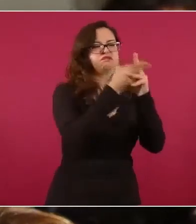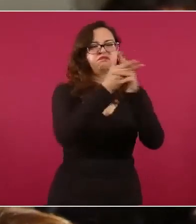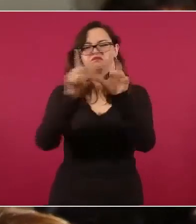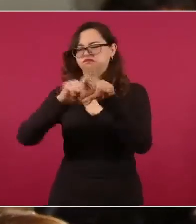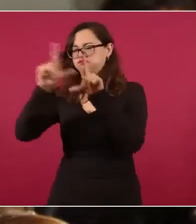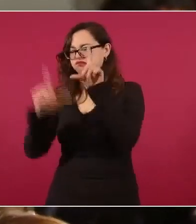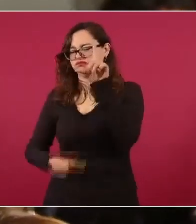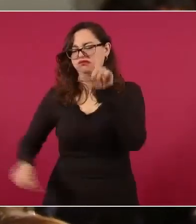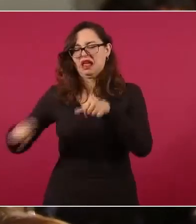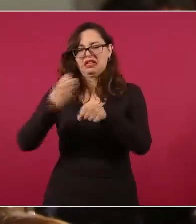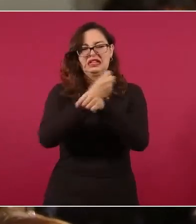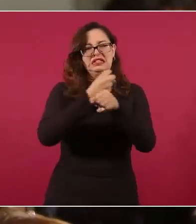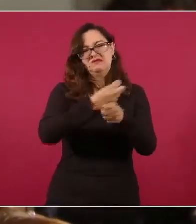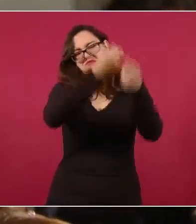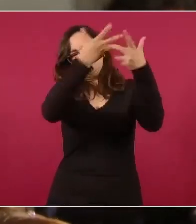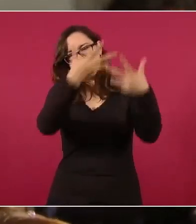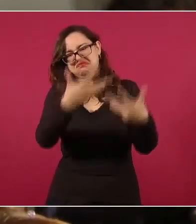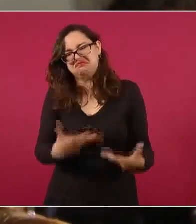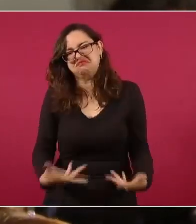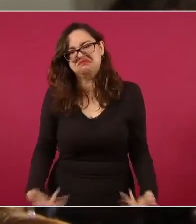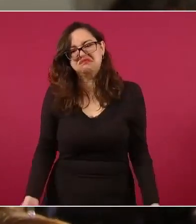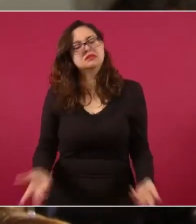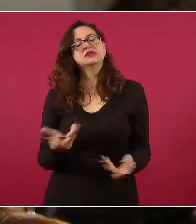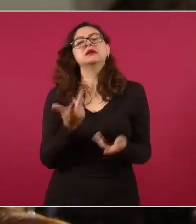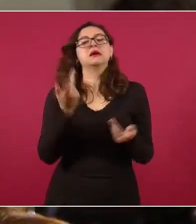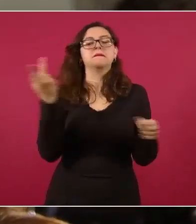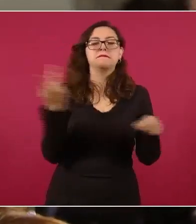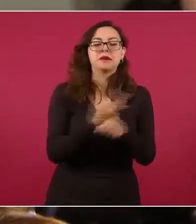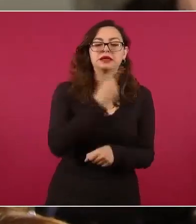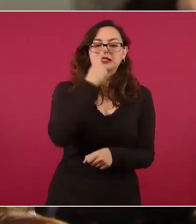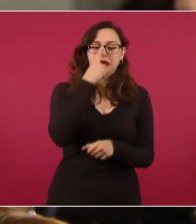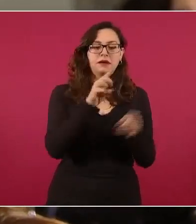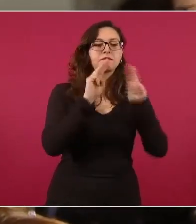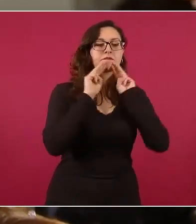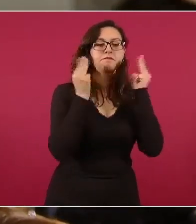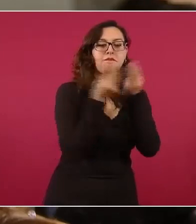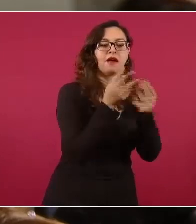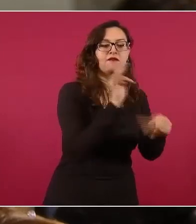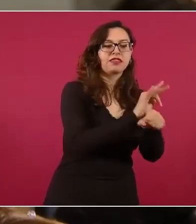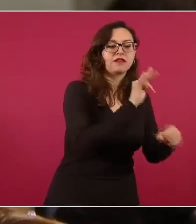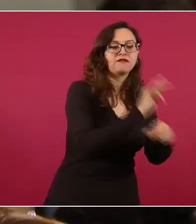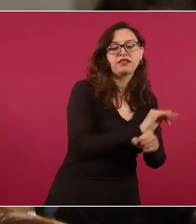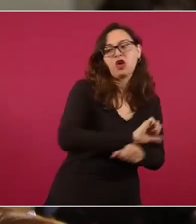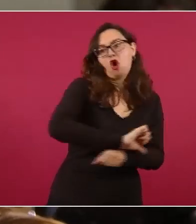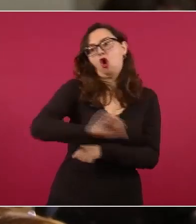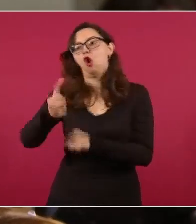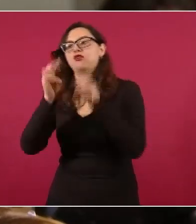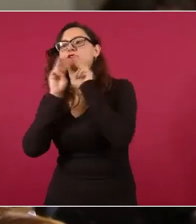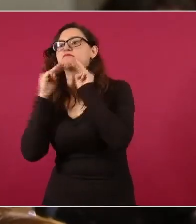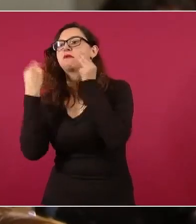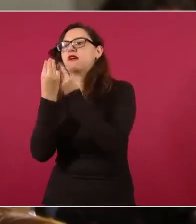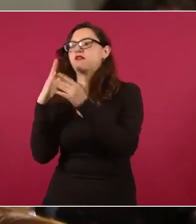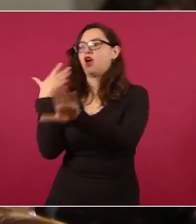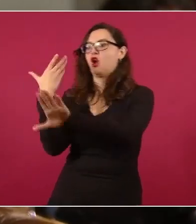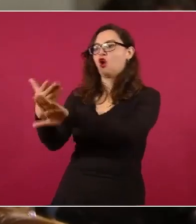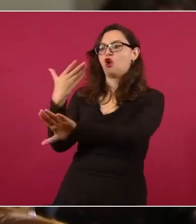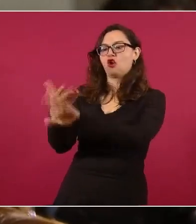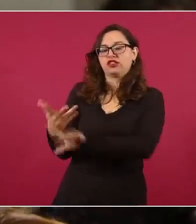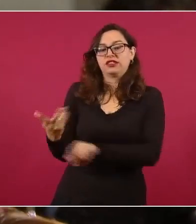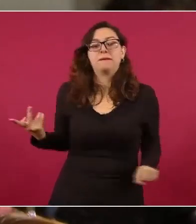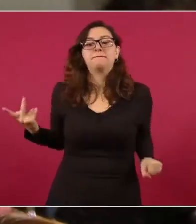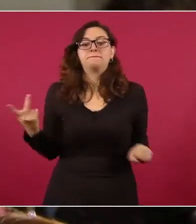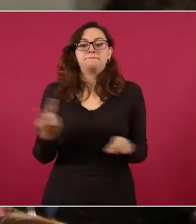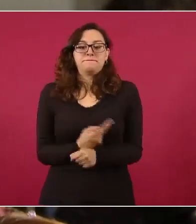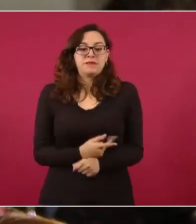único que hizo fue encumbrar a los cárteles mexicanos. Todos estos grupos delincuenciales llegaron hasta más de